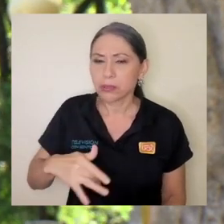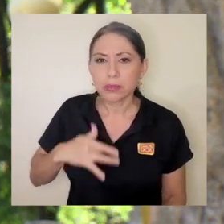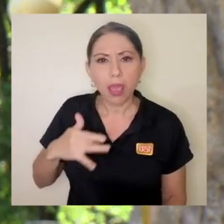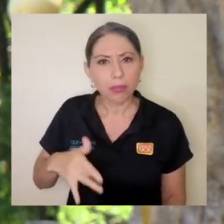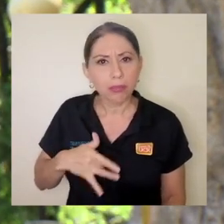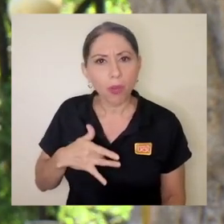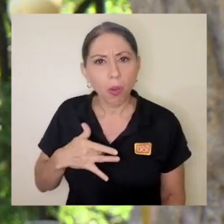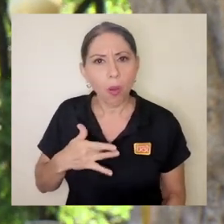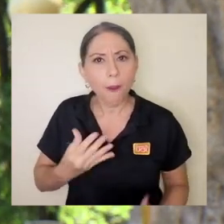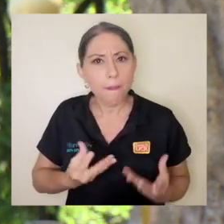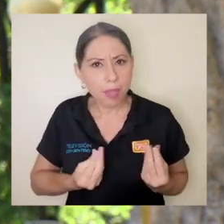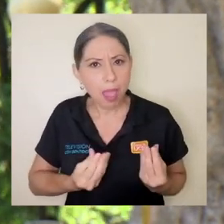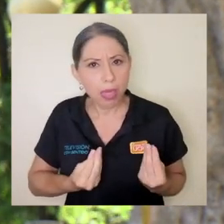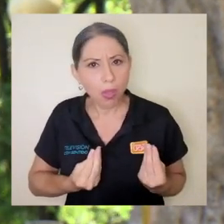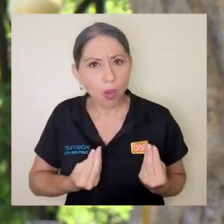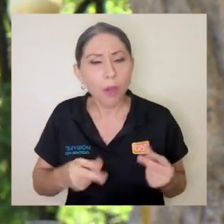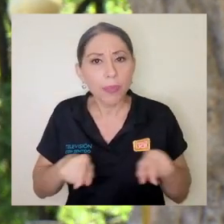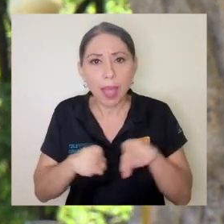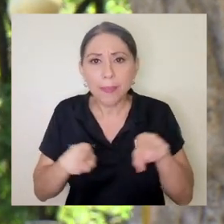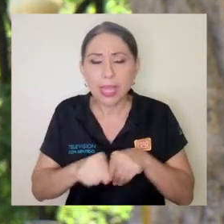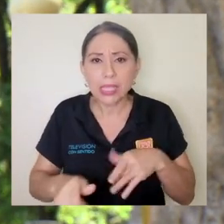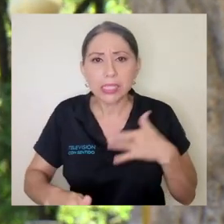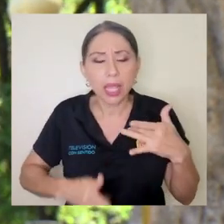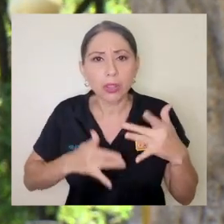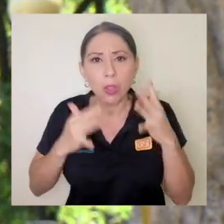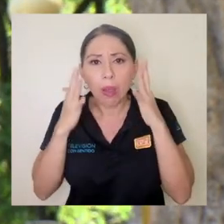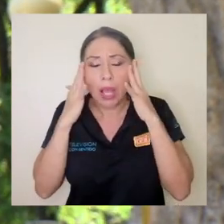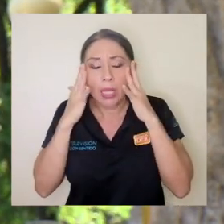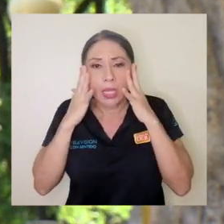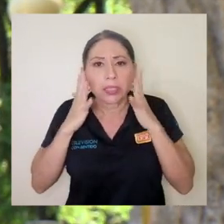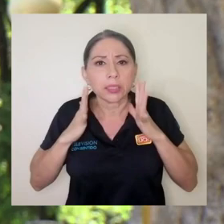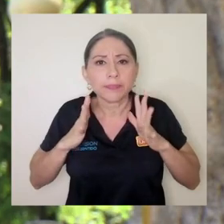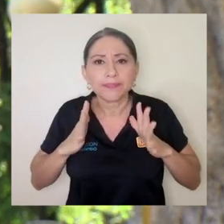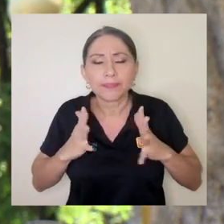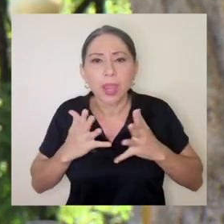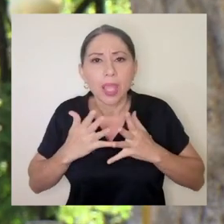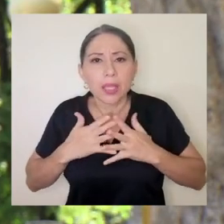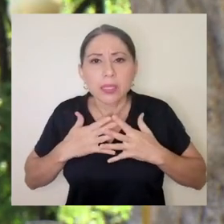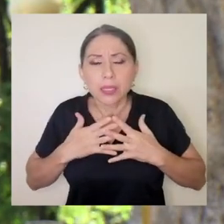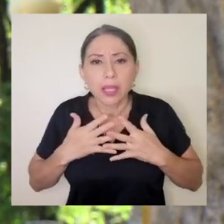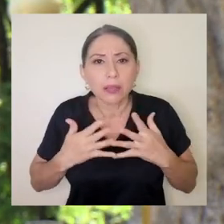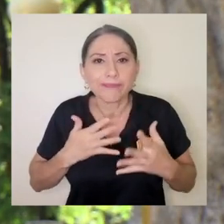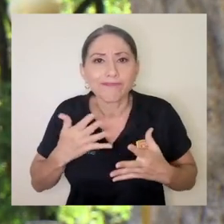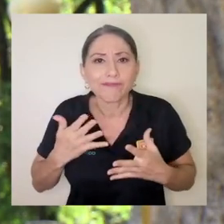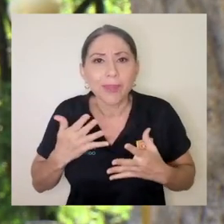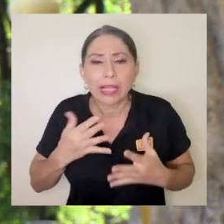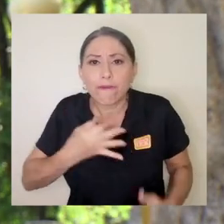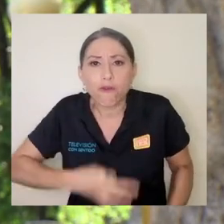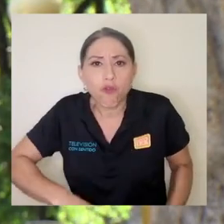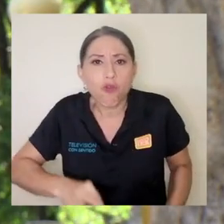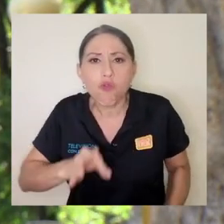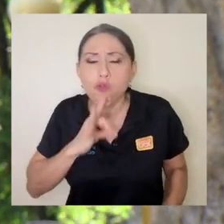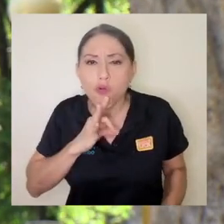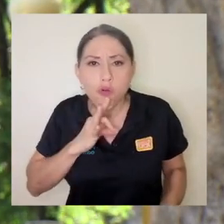Yo veo al perro y siento, no solamente siento miedo sino siento mucha angustia,